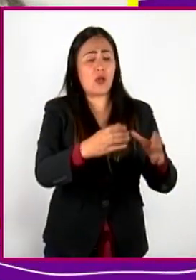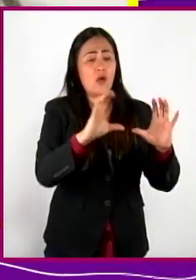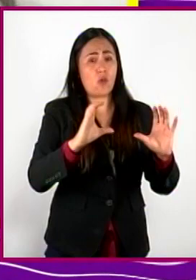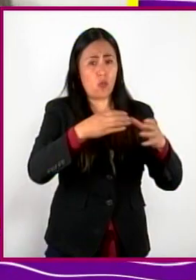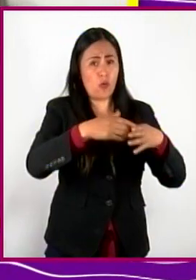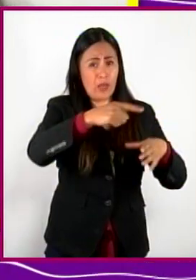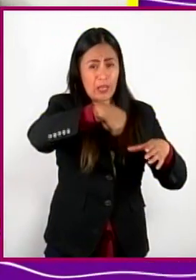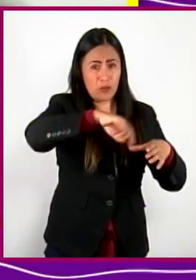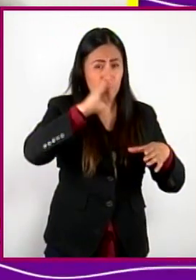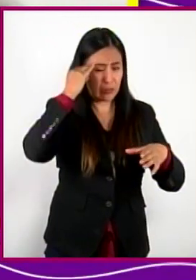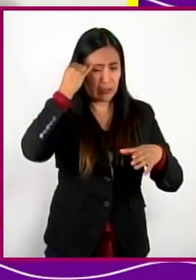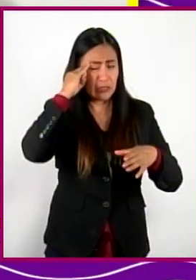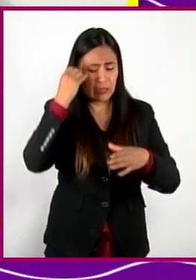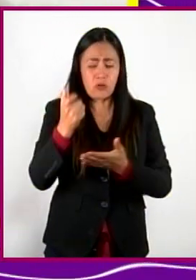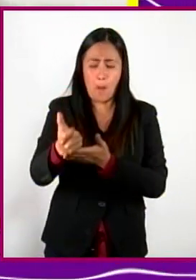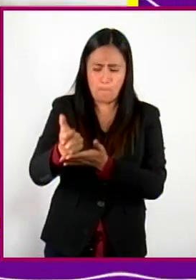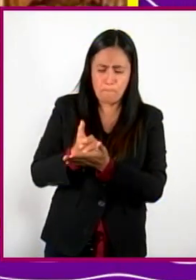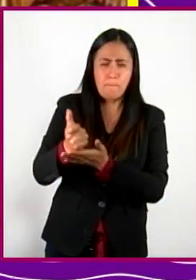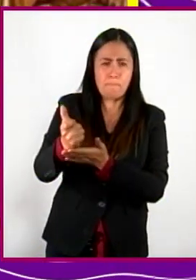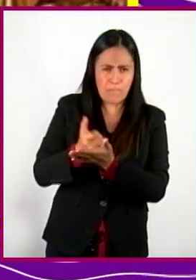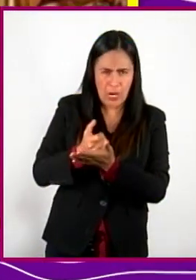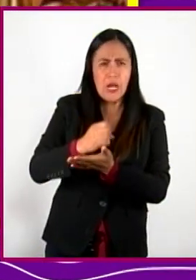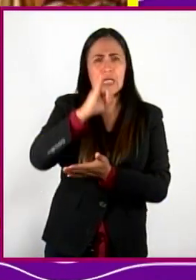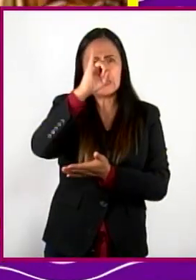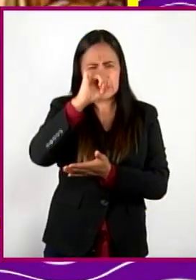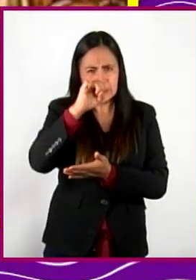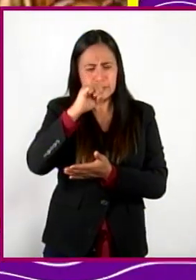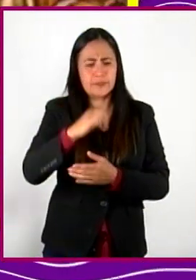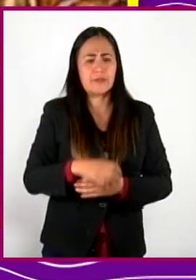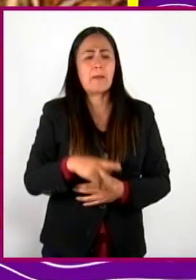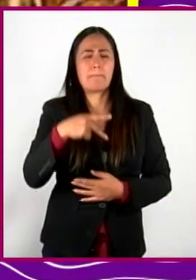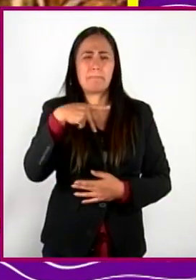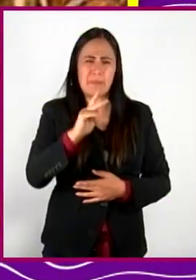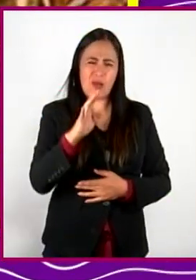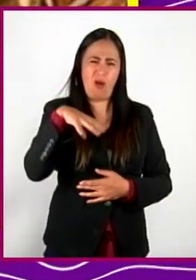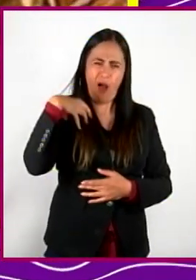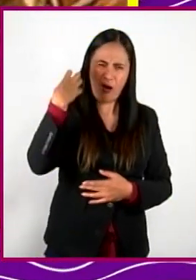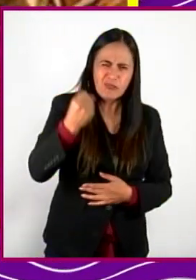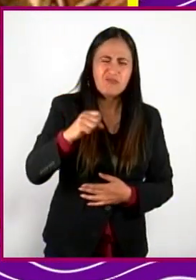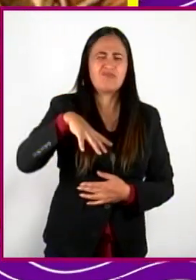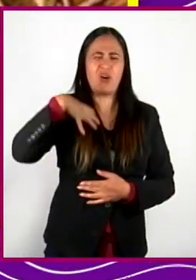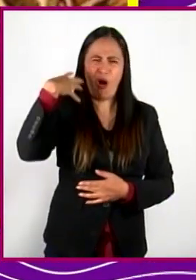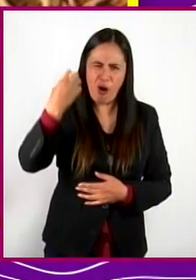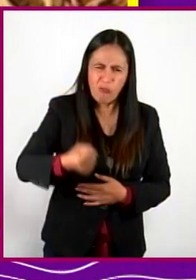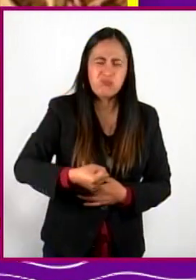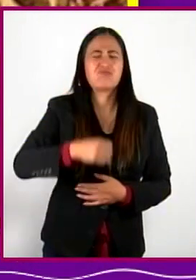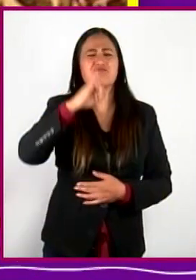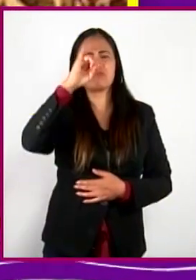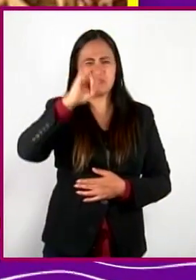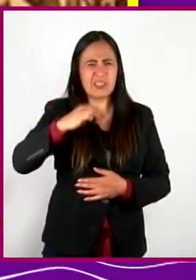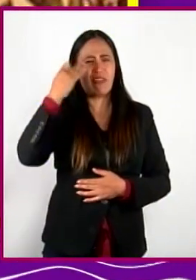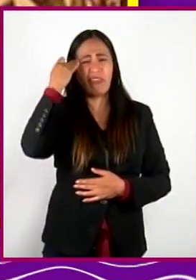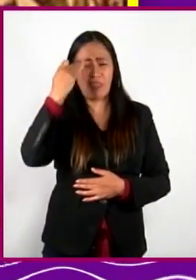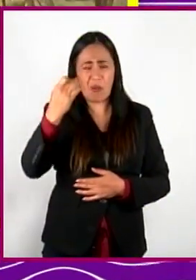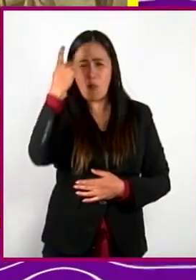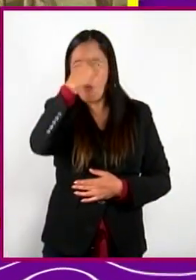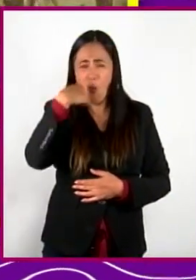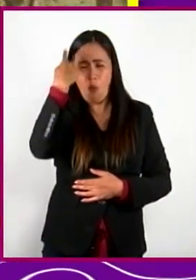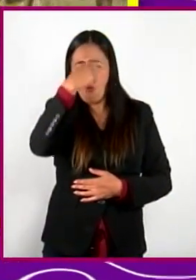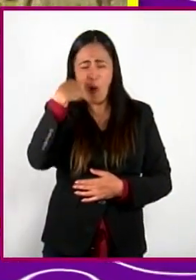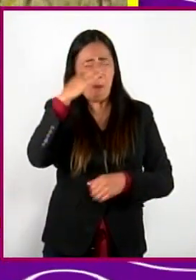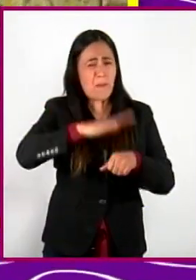recibían un salario por su trabajo, fueron inevitables los abusos y la excesiva explotación de los trabajadores.